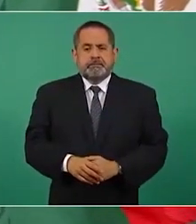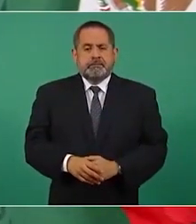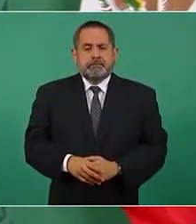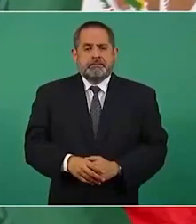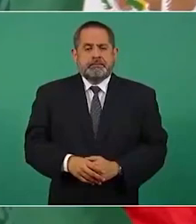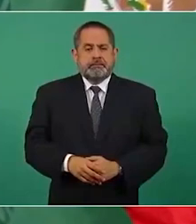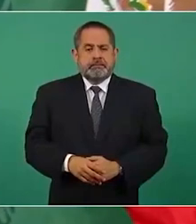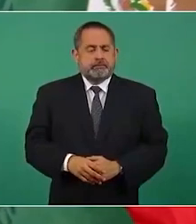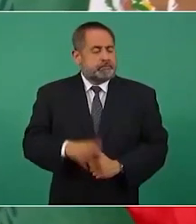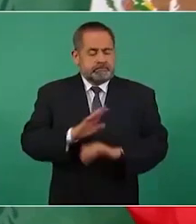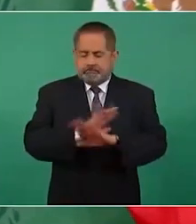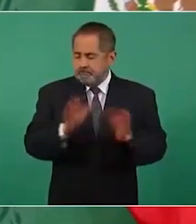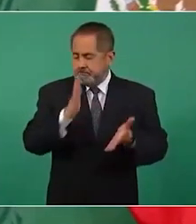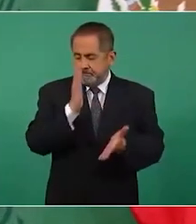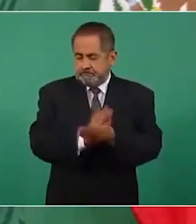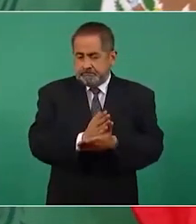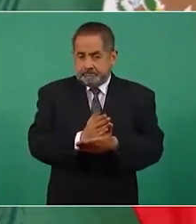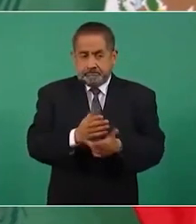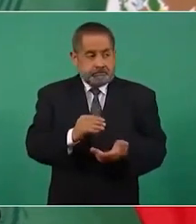Ya eso no sucede